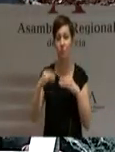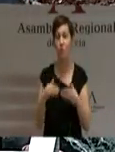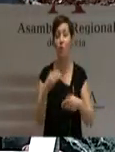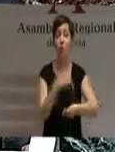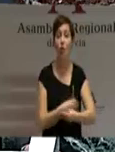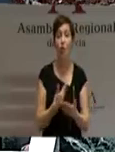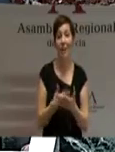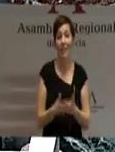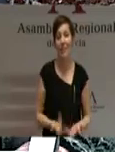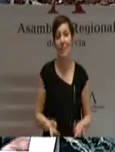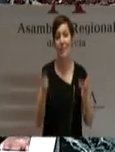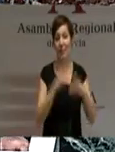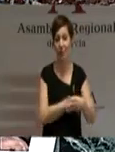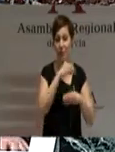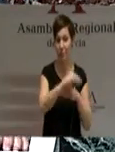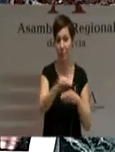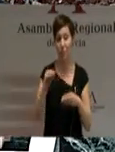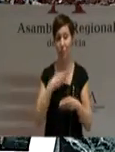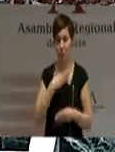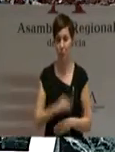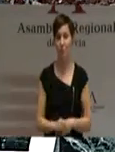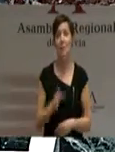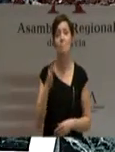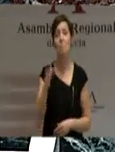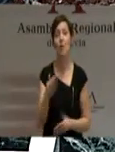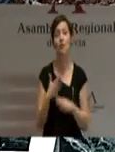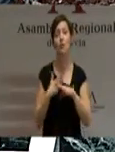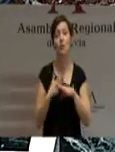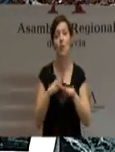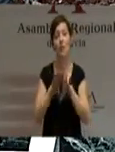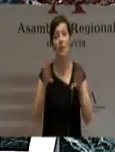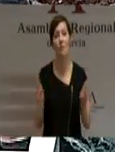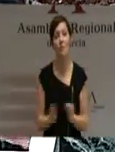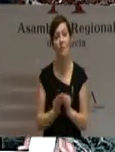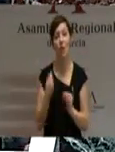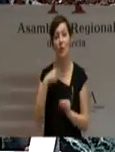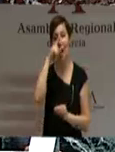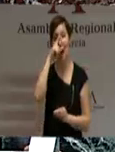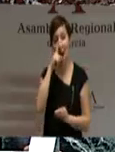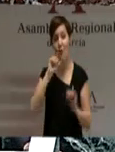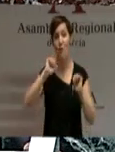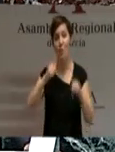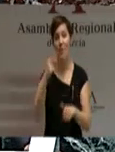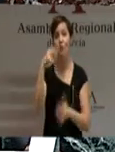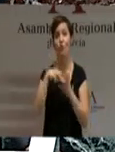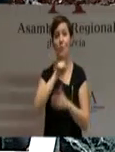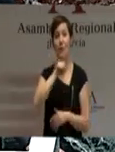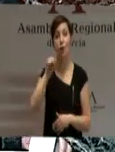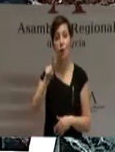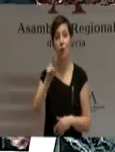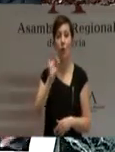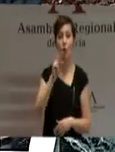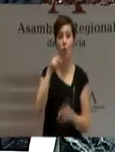de los servicios públicos fundamentales y del fondo de suficiencia global, tomando como año base el año 2011 o 2012.